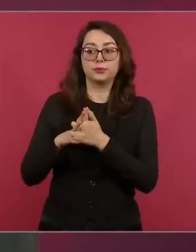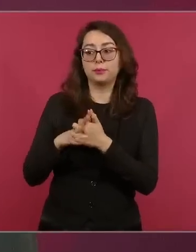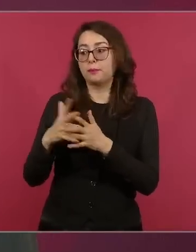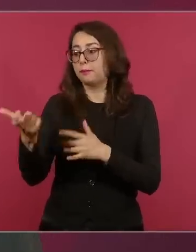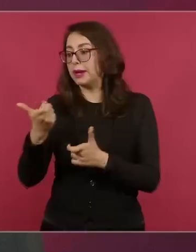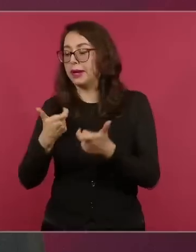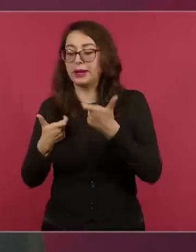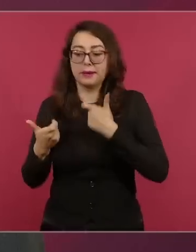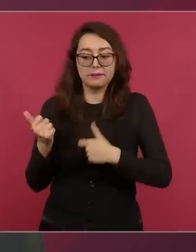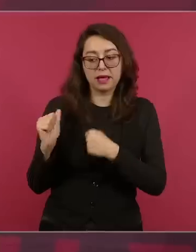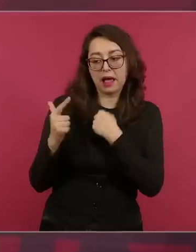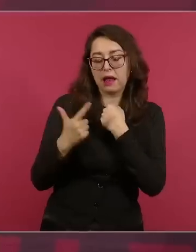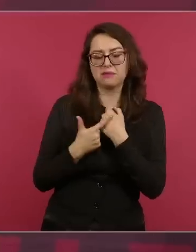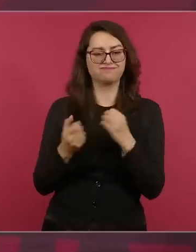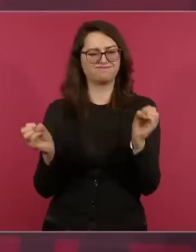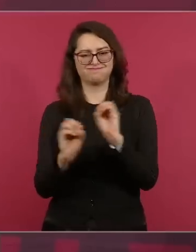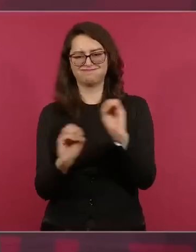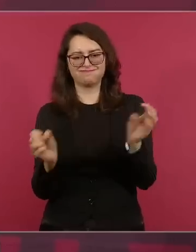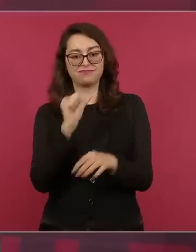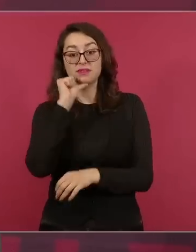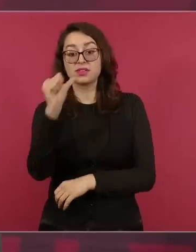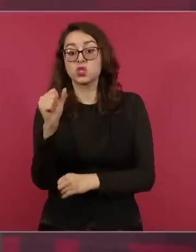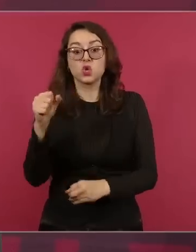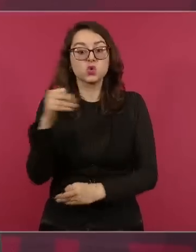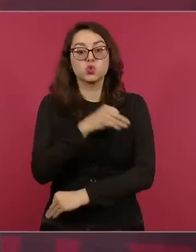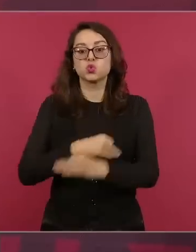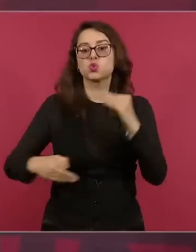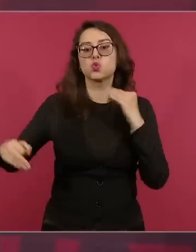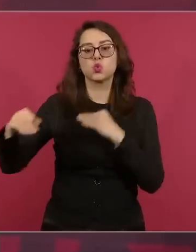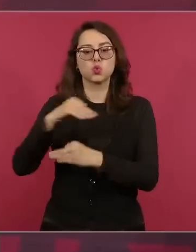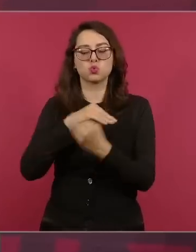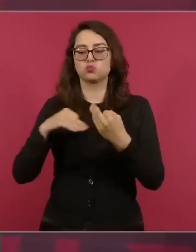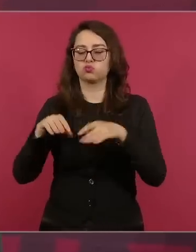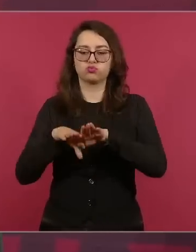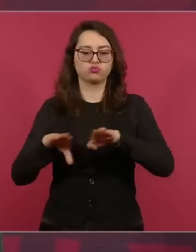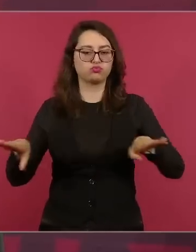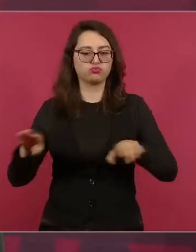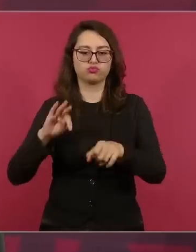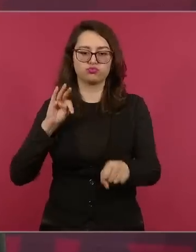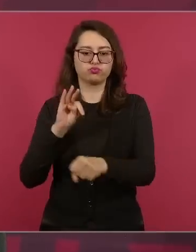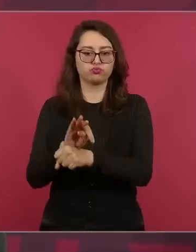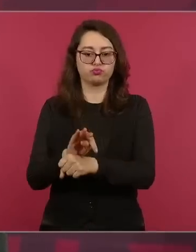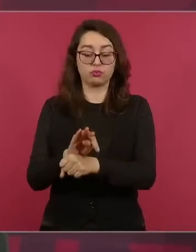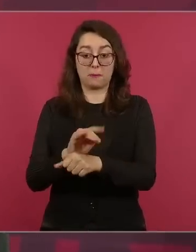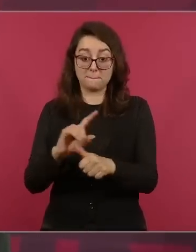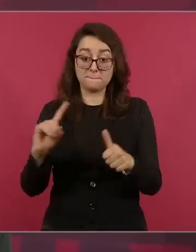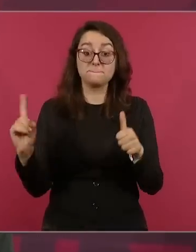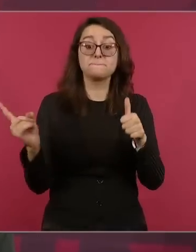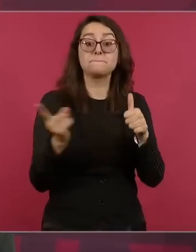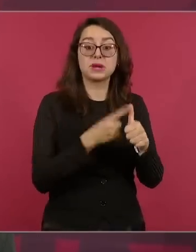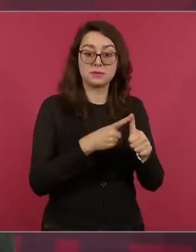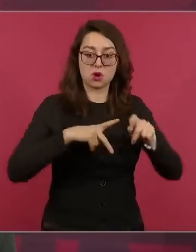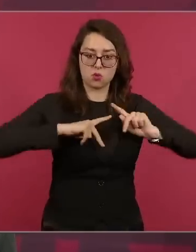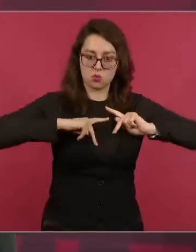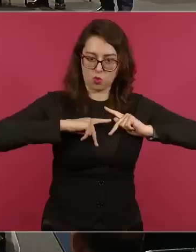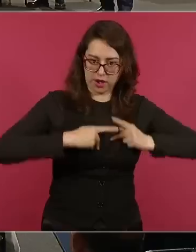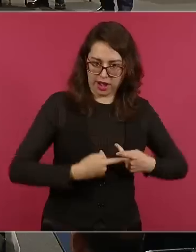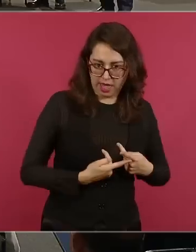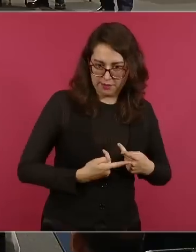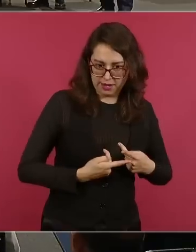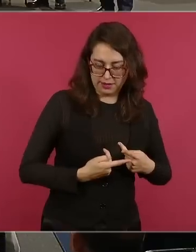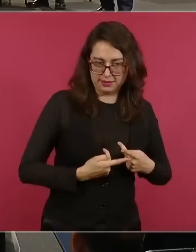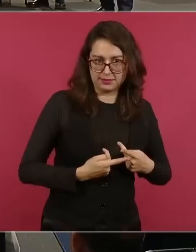y dándole atención especial a los más vulnerables.